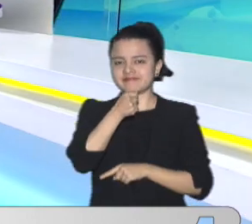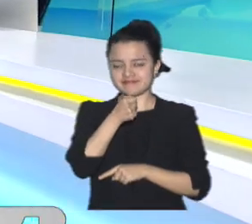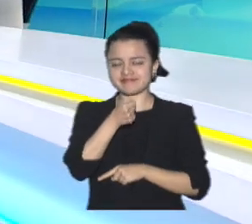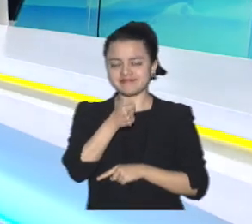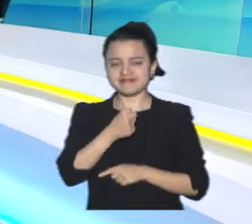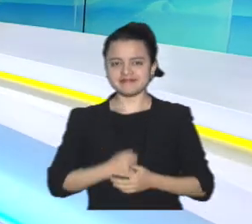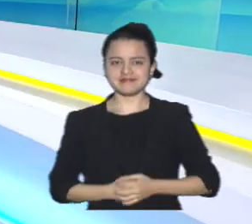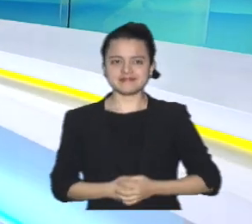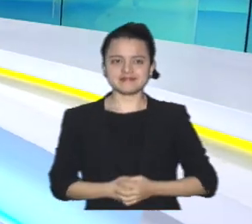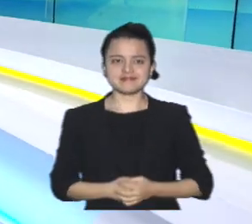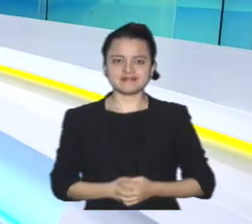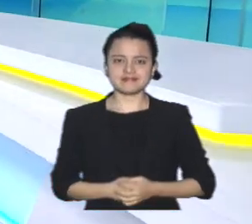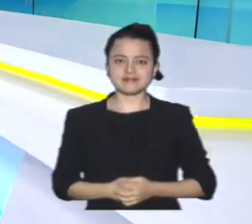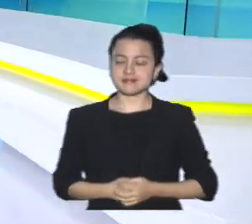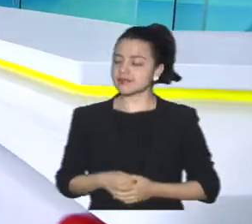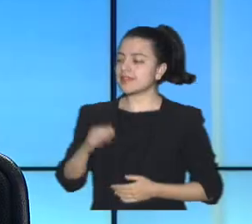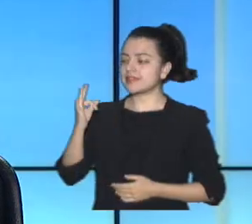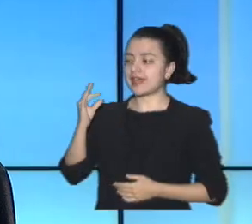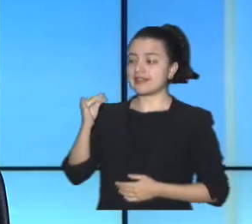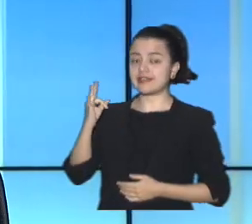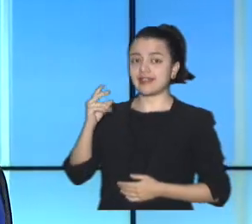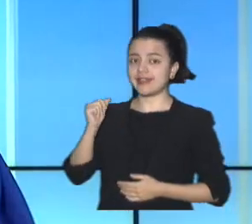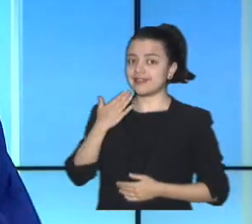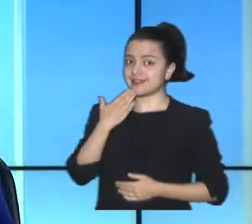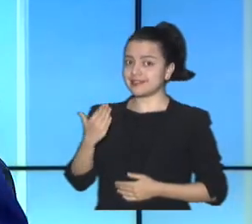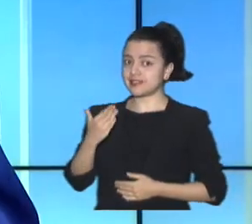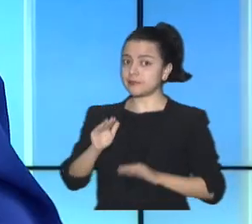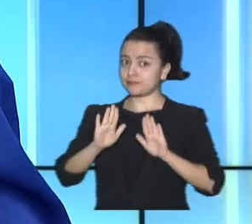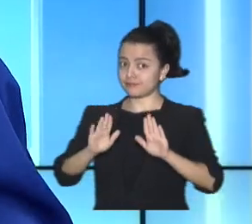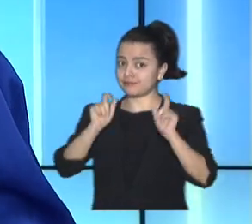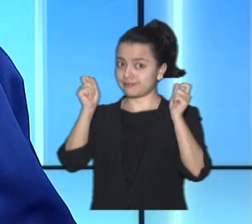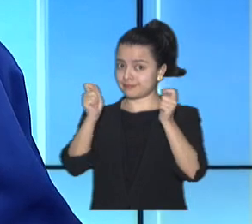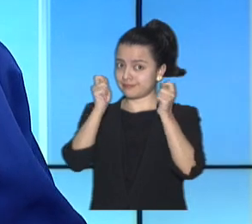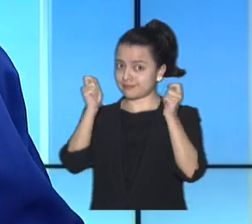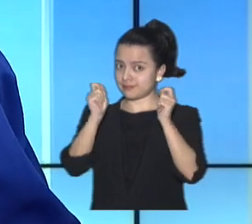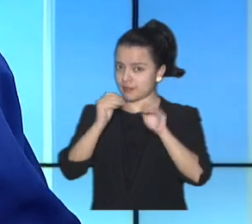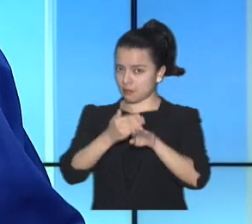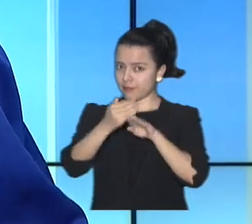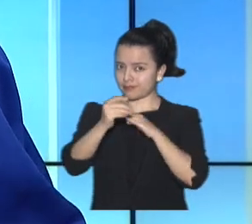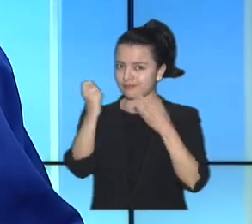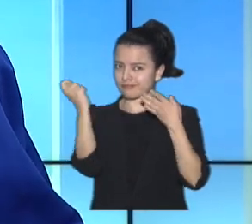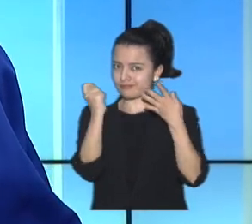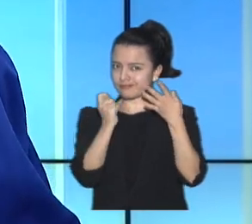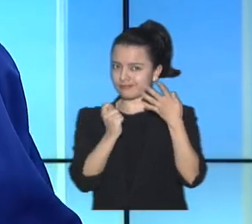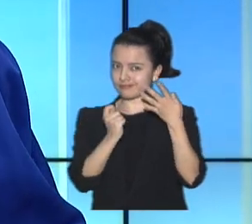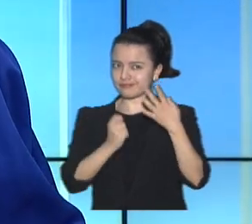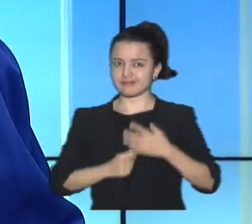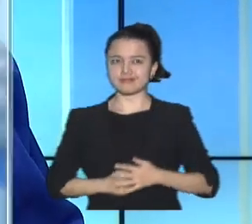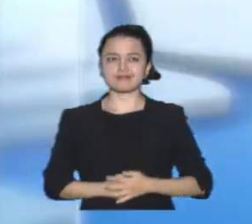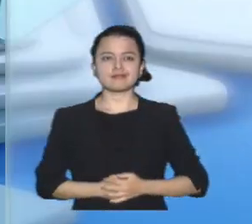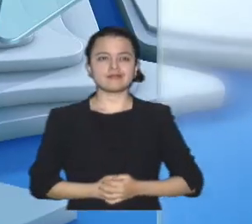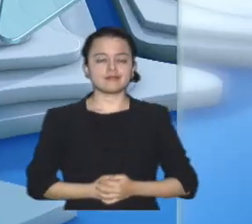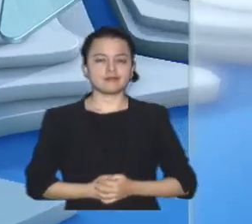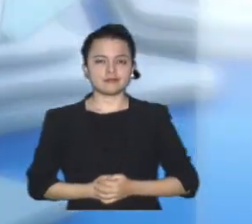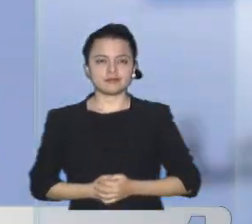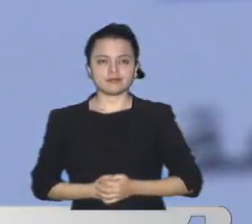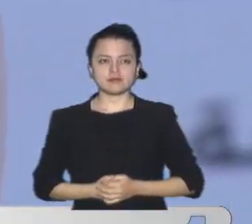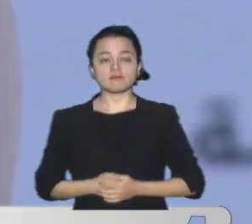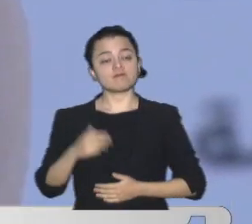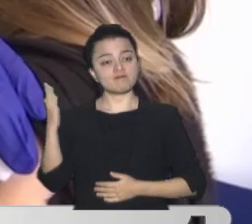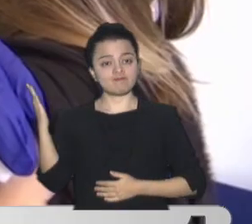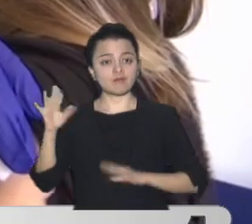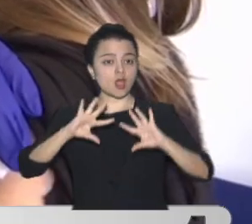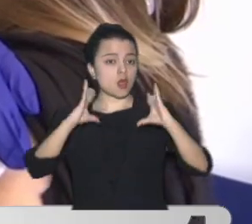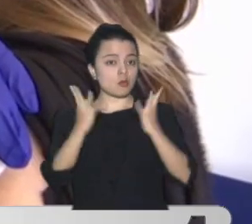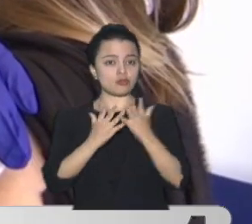ampliación De estas noticias Tatiana Gracias Es momento De hacer una breve pausa Pero cuando volvamos A Noticentro 1 CMI En